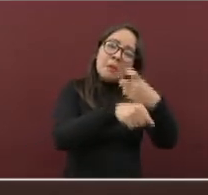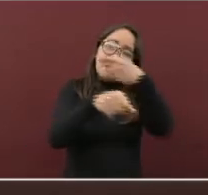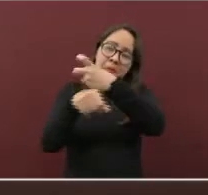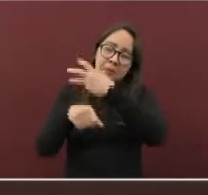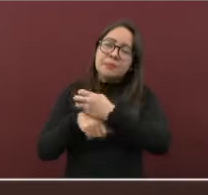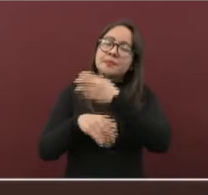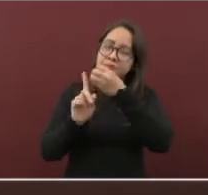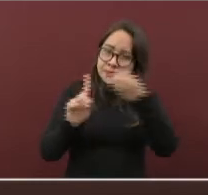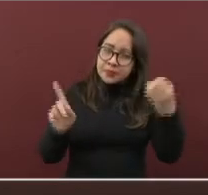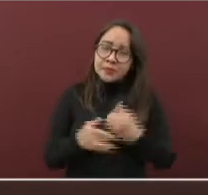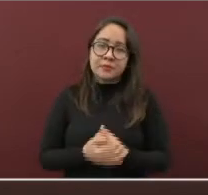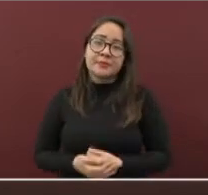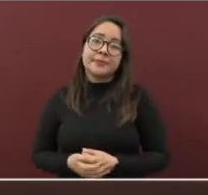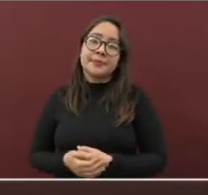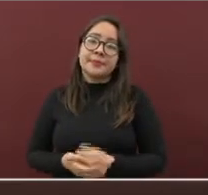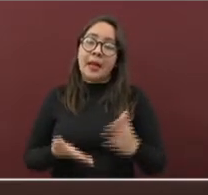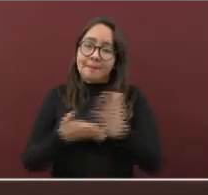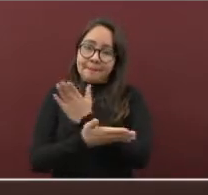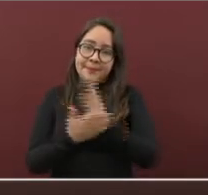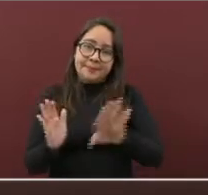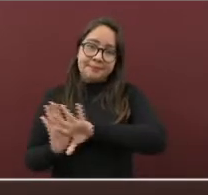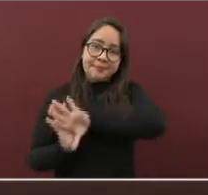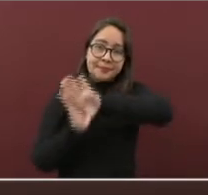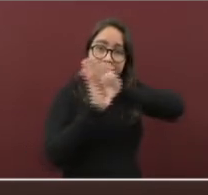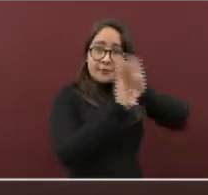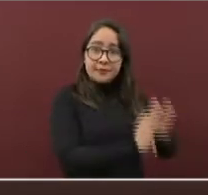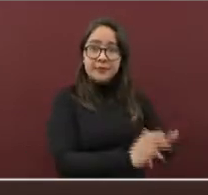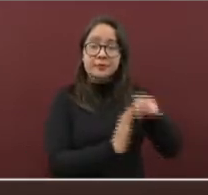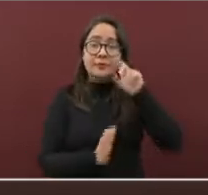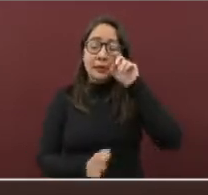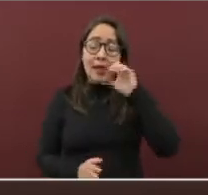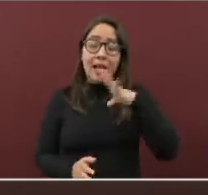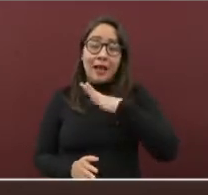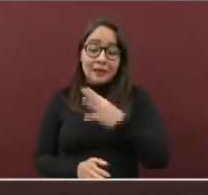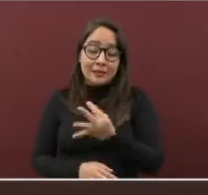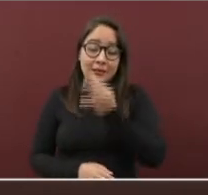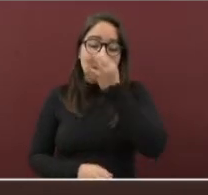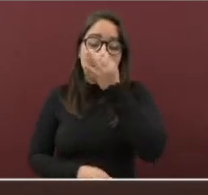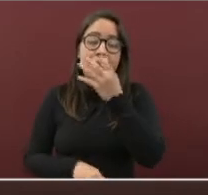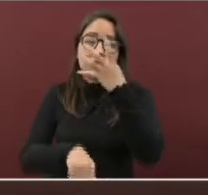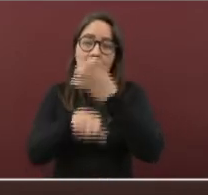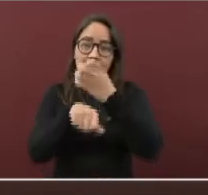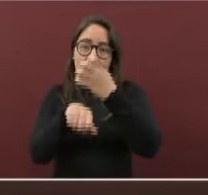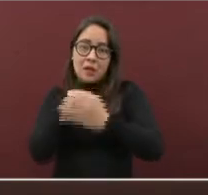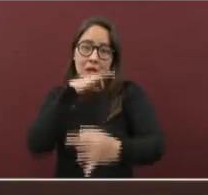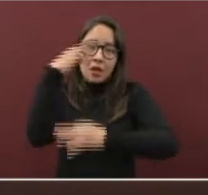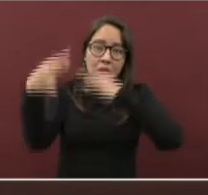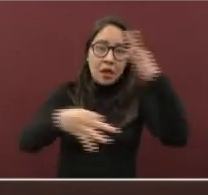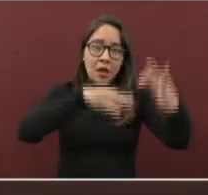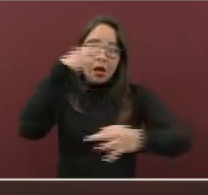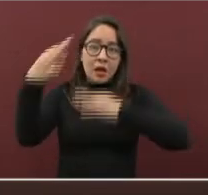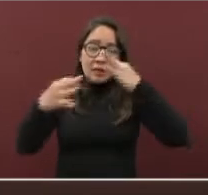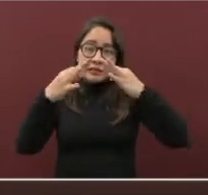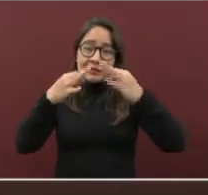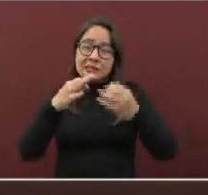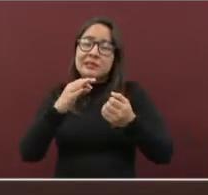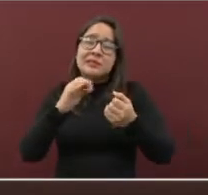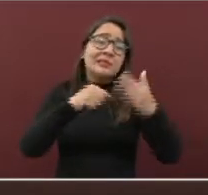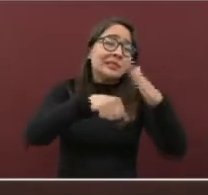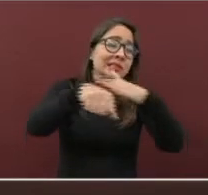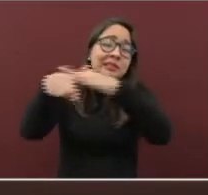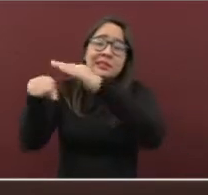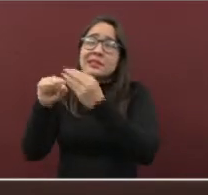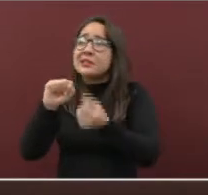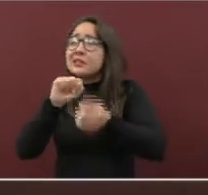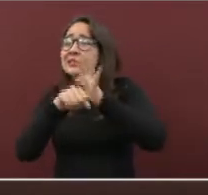recuerdo que estamos por entrar a la cuarta alerta preventiva por COVID-19 con el lema, quédate en